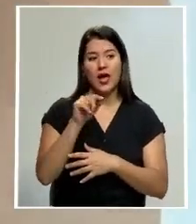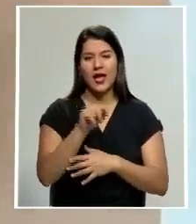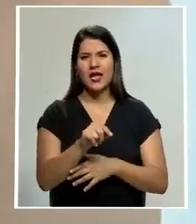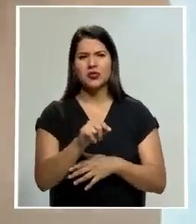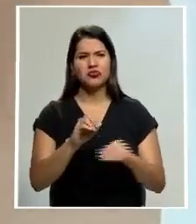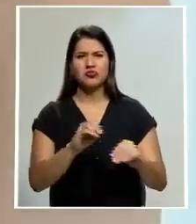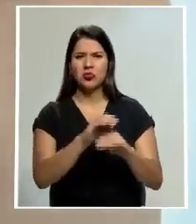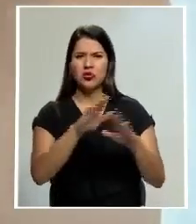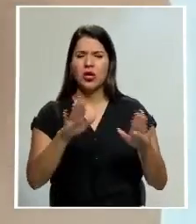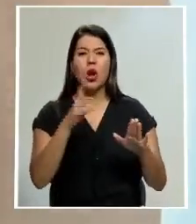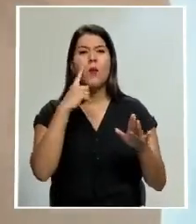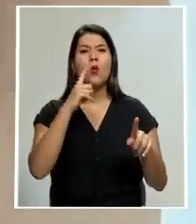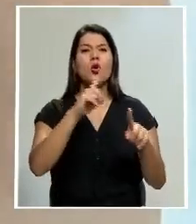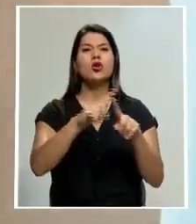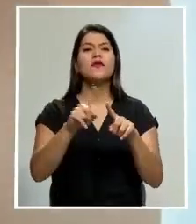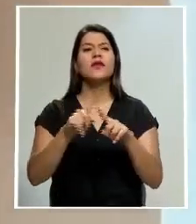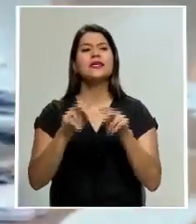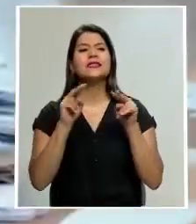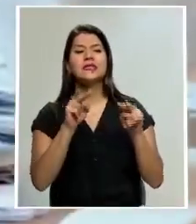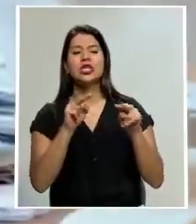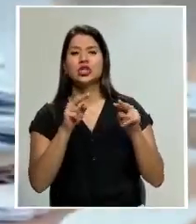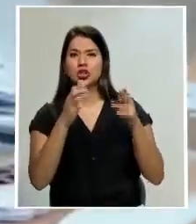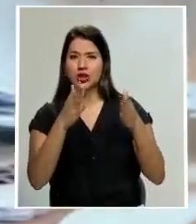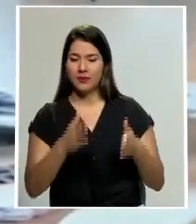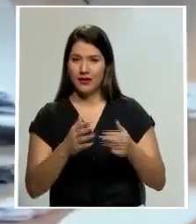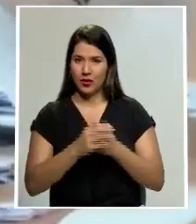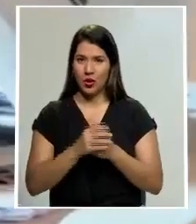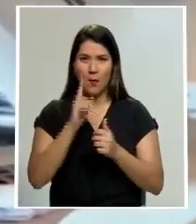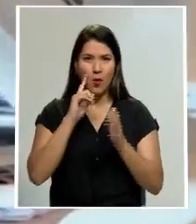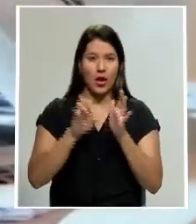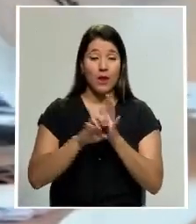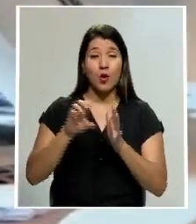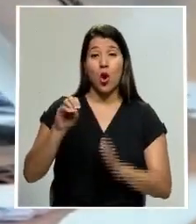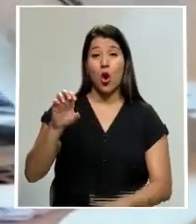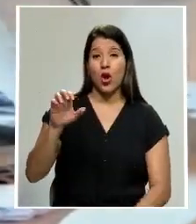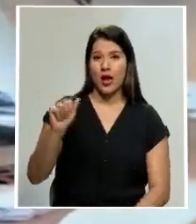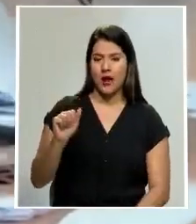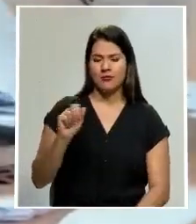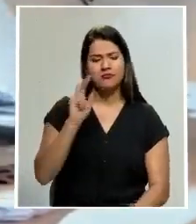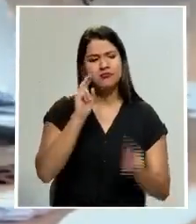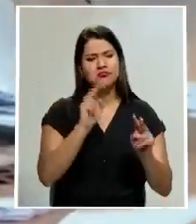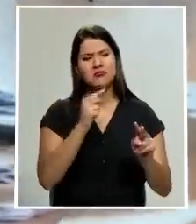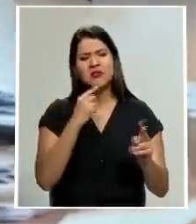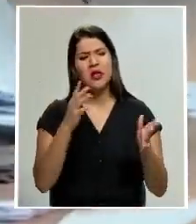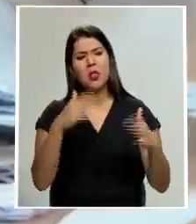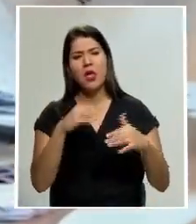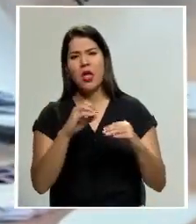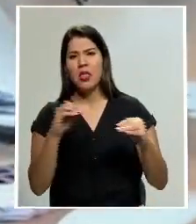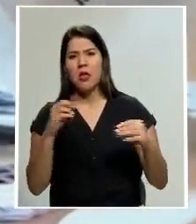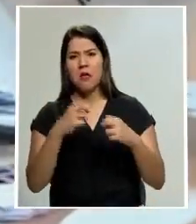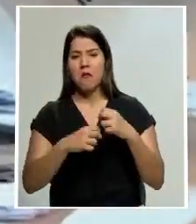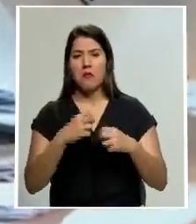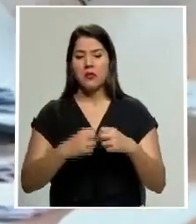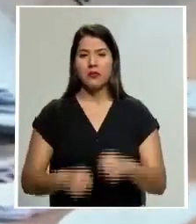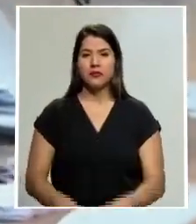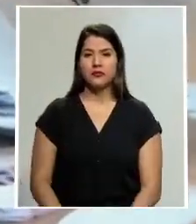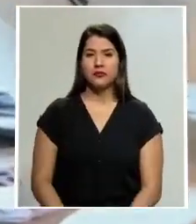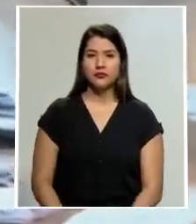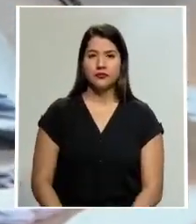transparentes por diversos observadores entre ellos los de la OEA que dijeron que no hubo graves irregularidades